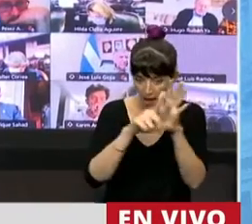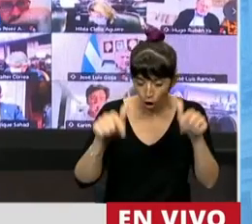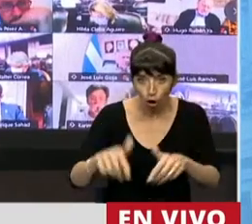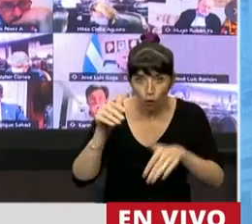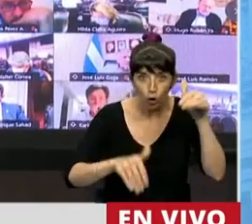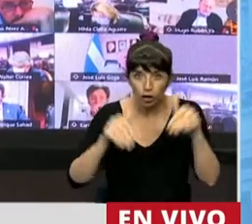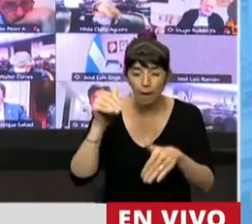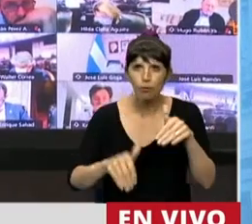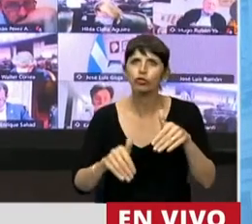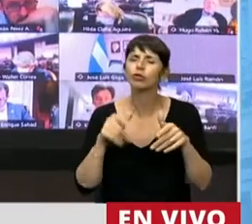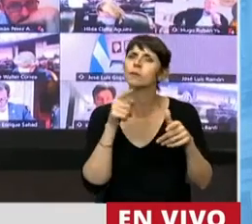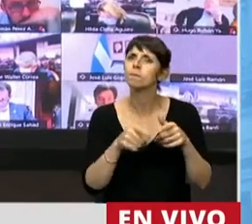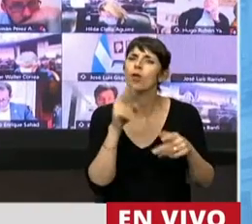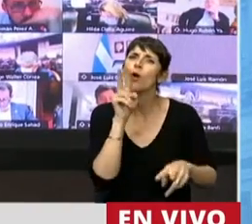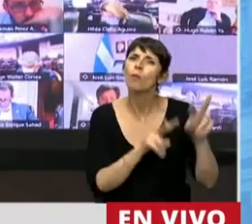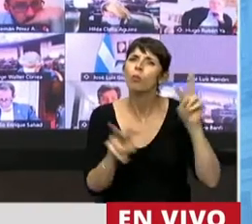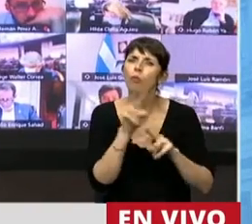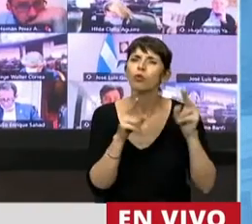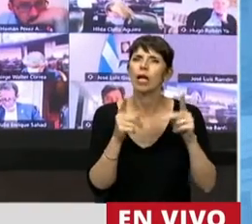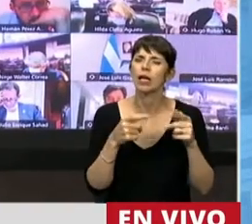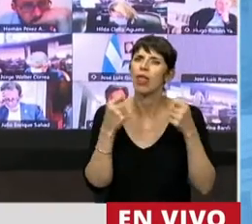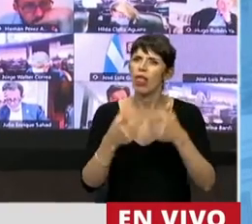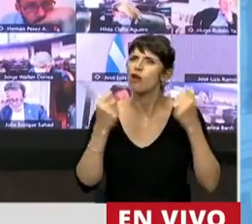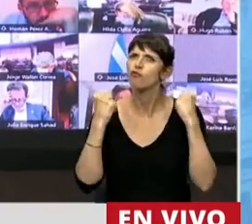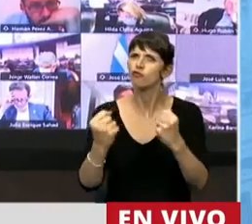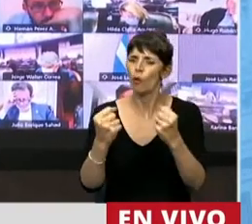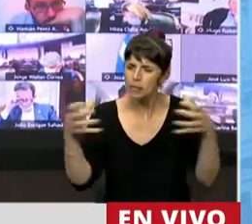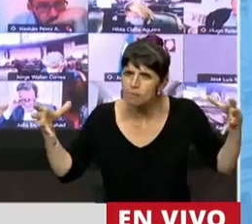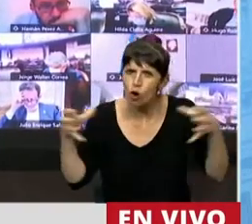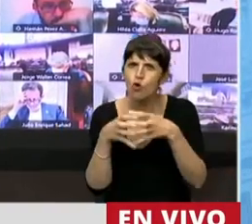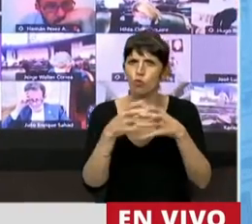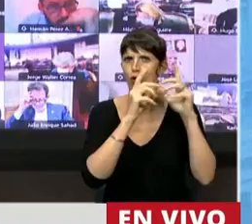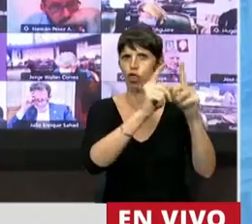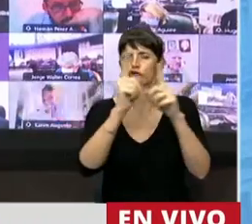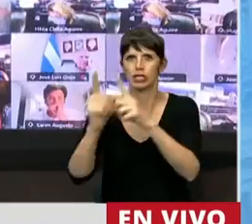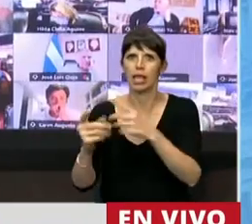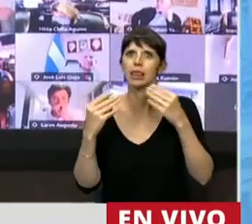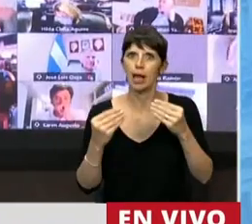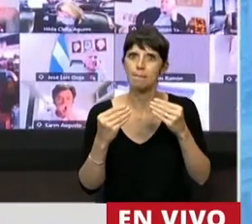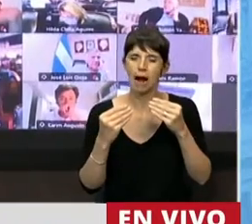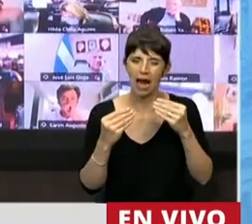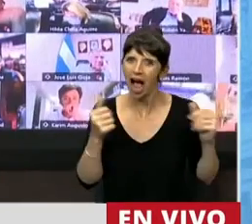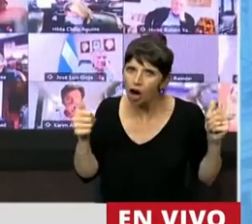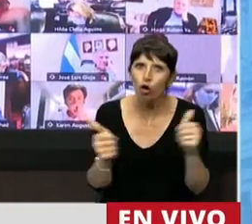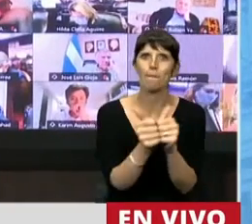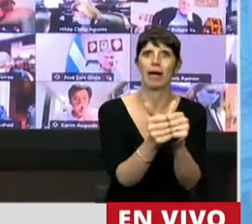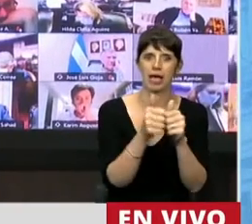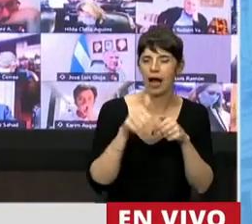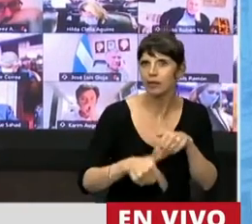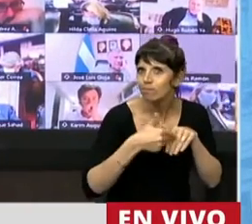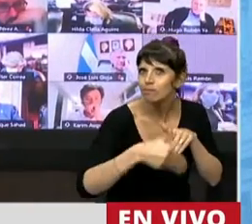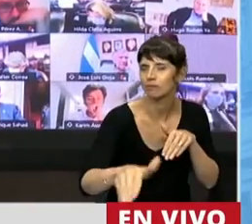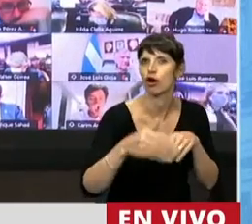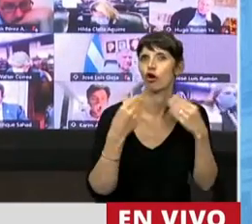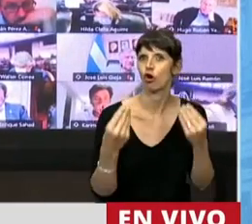trabaja sobre el fortalecimiento de los equipos docentes para acompañarlos en este desafío. Los